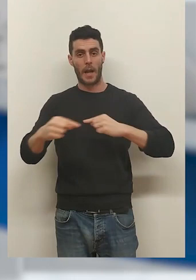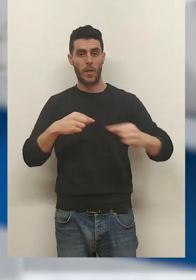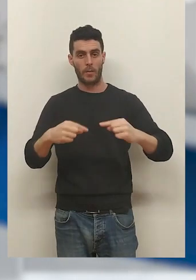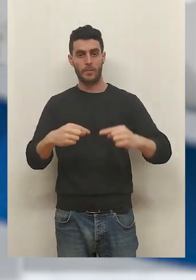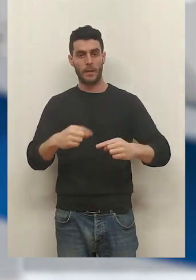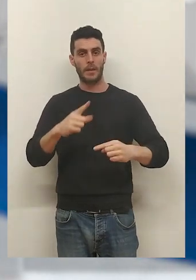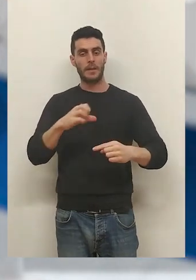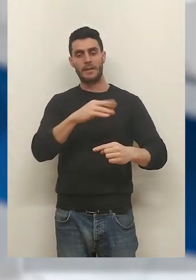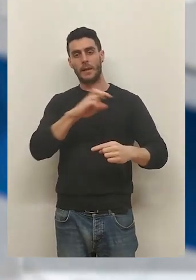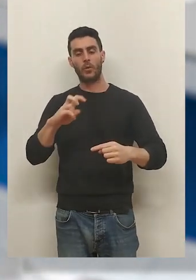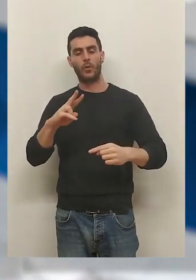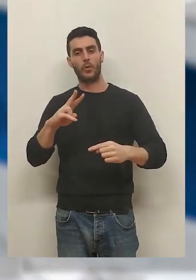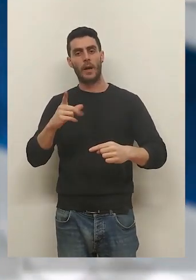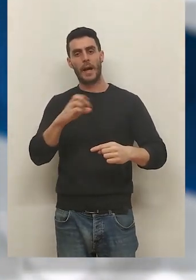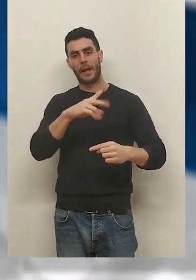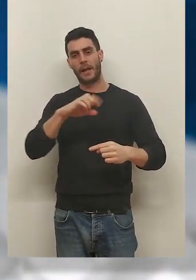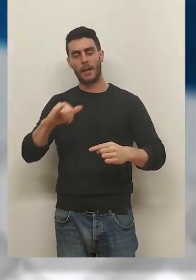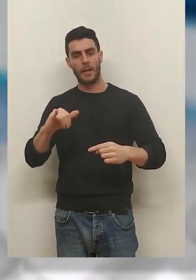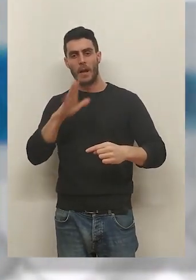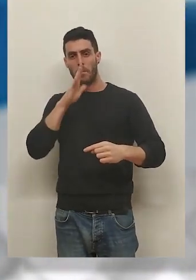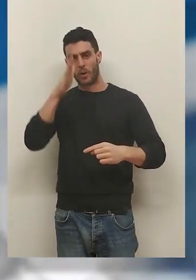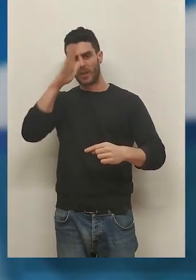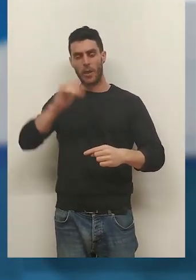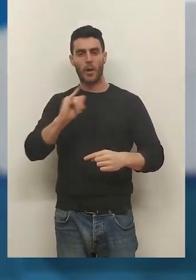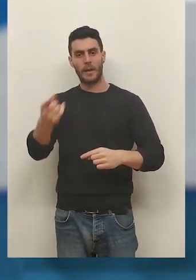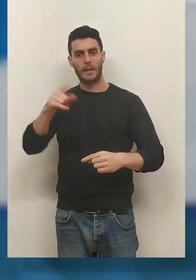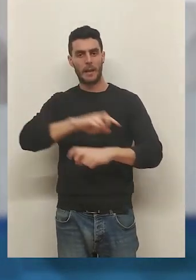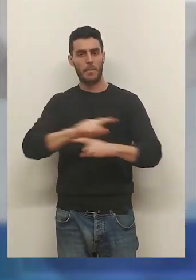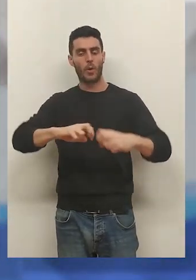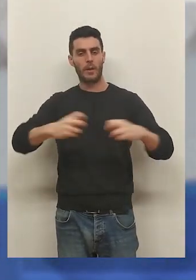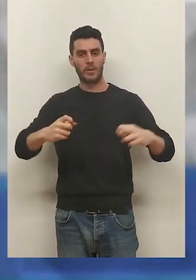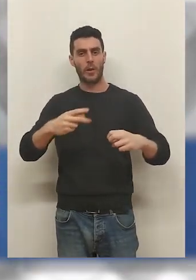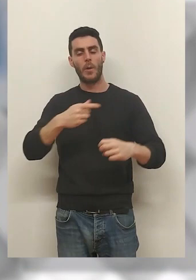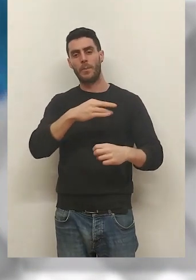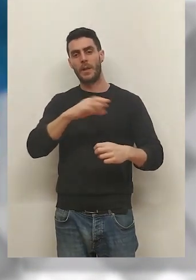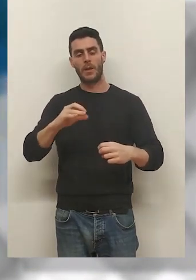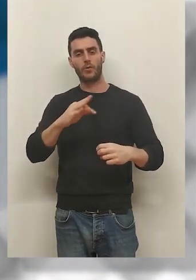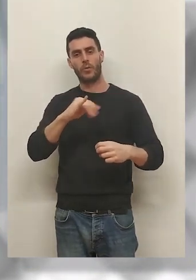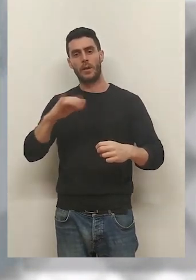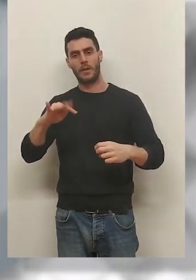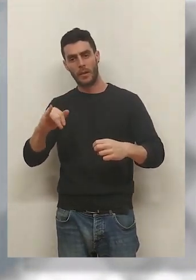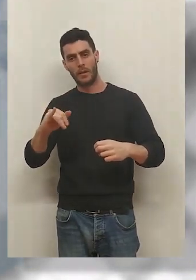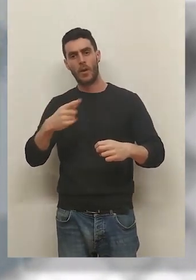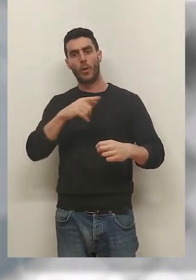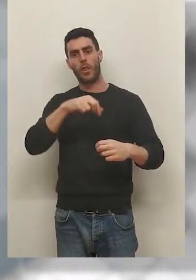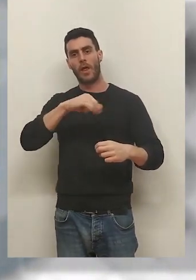no podrá contar con Seagún y con Arregui, que arrastran sanción, ni con los lesionados Vinicius, Titi y Gonzalo.